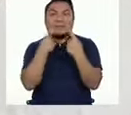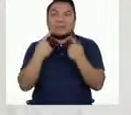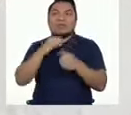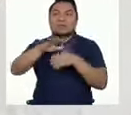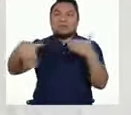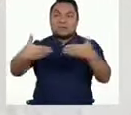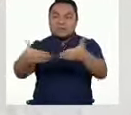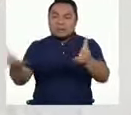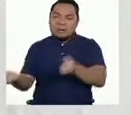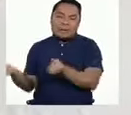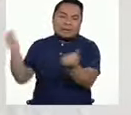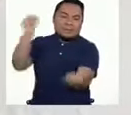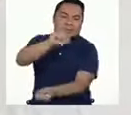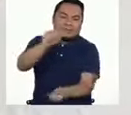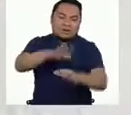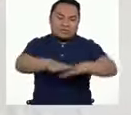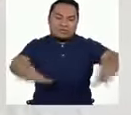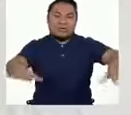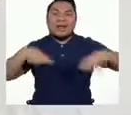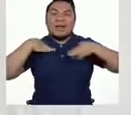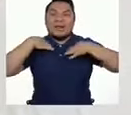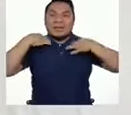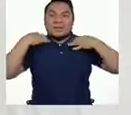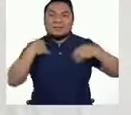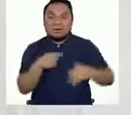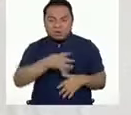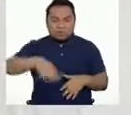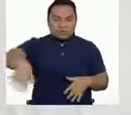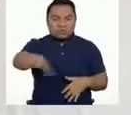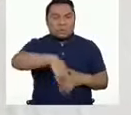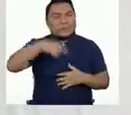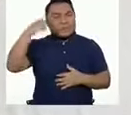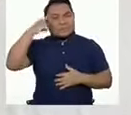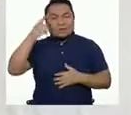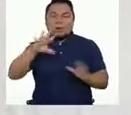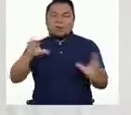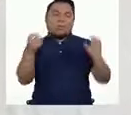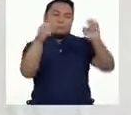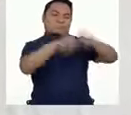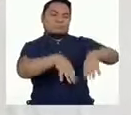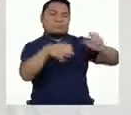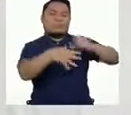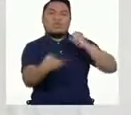nuestra cesta. ¿Solemos guardar todos estos elementos juntos?